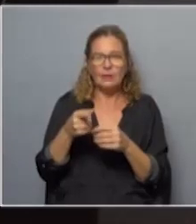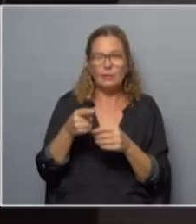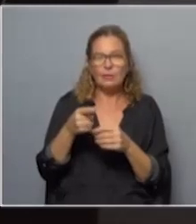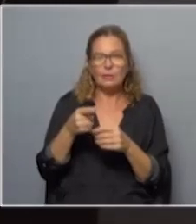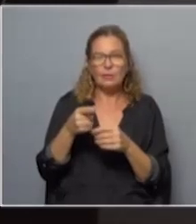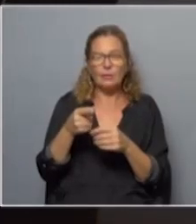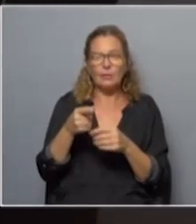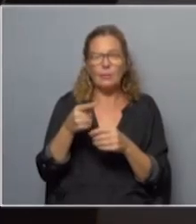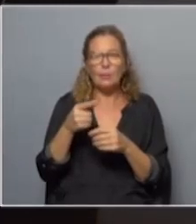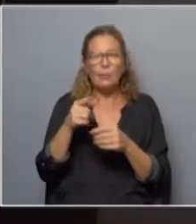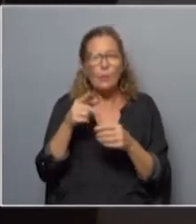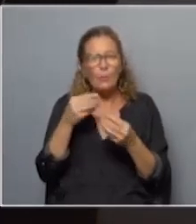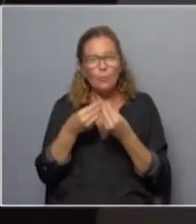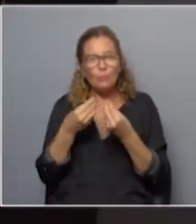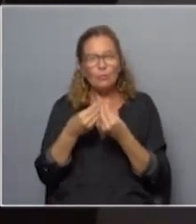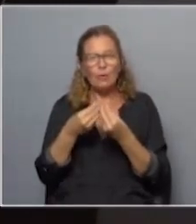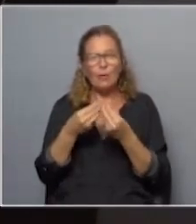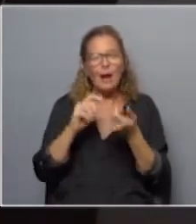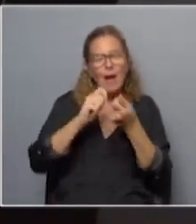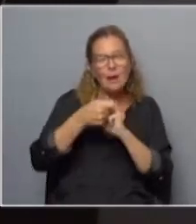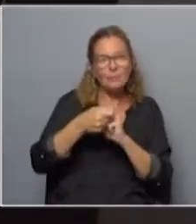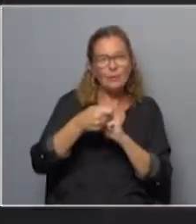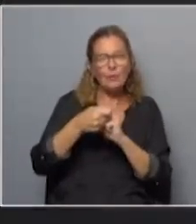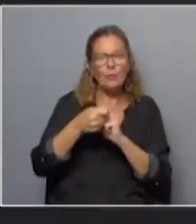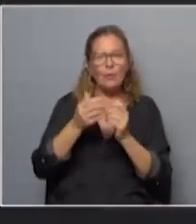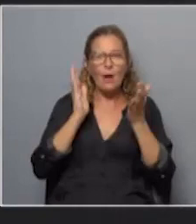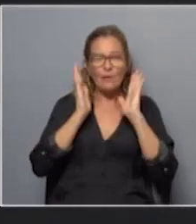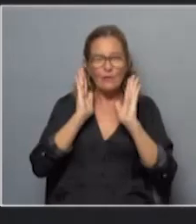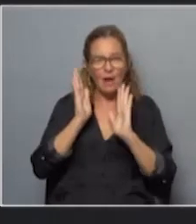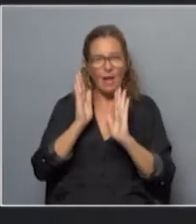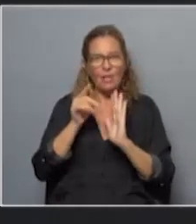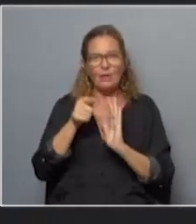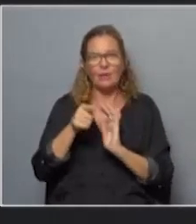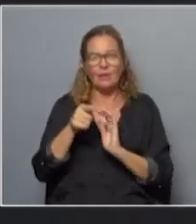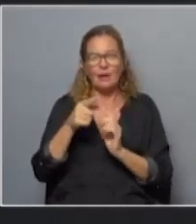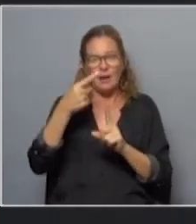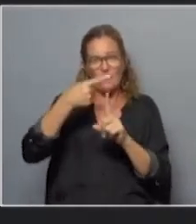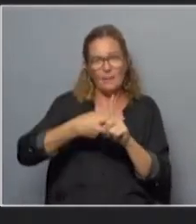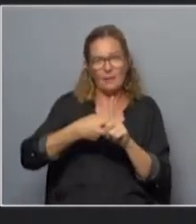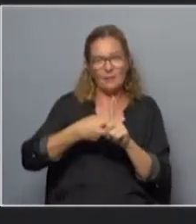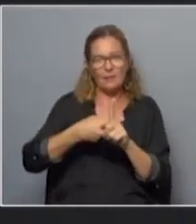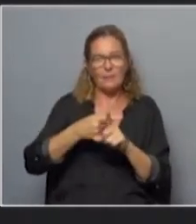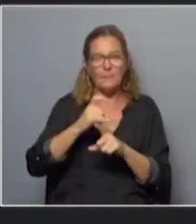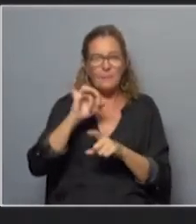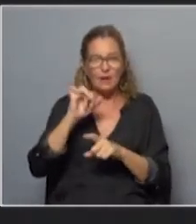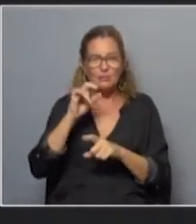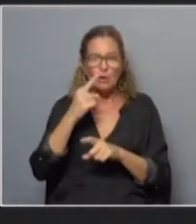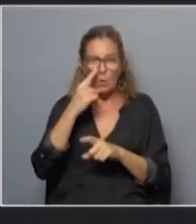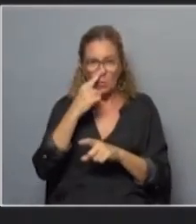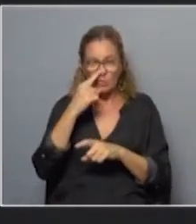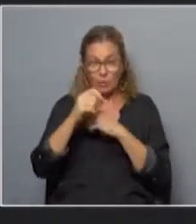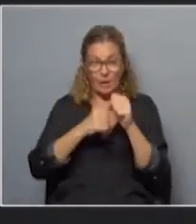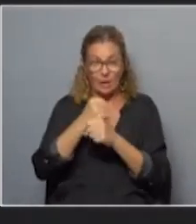pequeño relevamiento que hicimos con los defensores en su momento en el mes de mayo-junio del